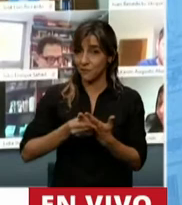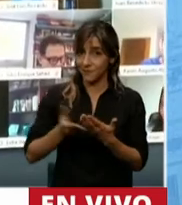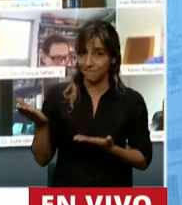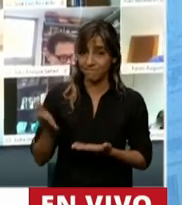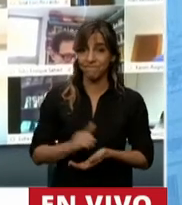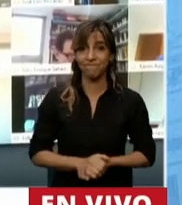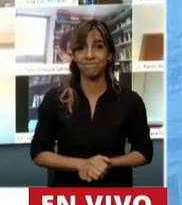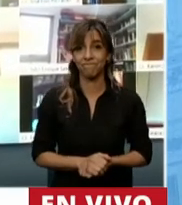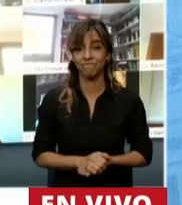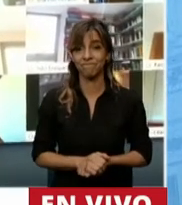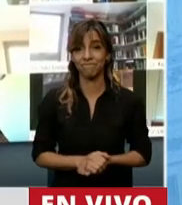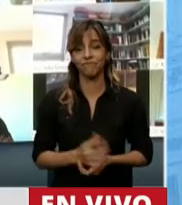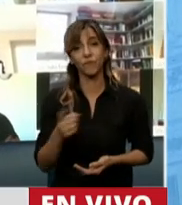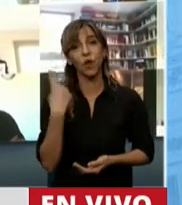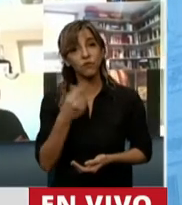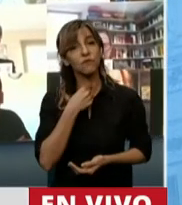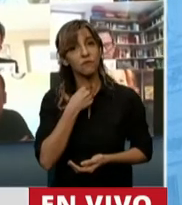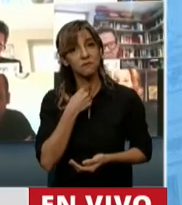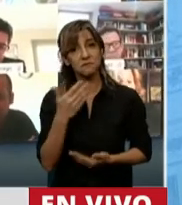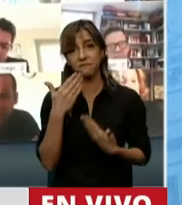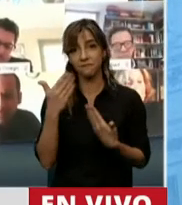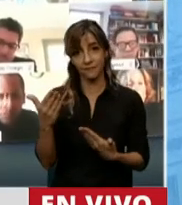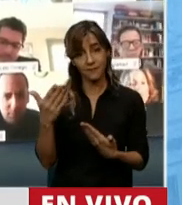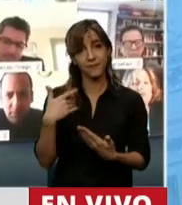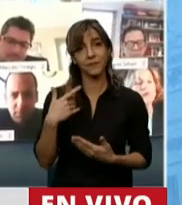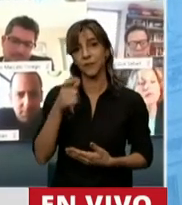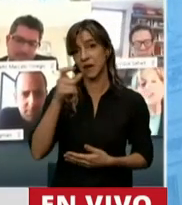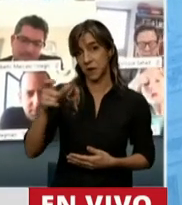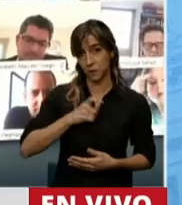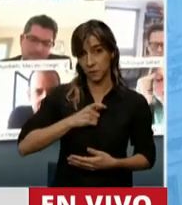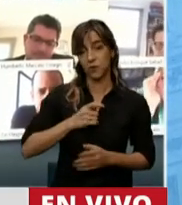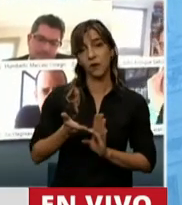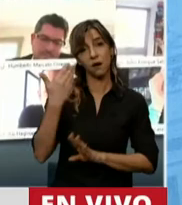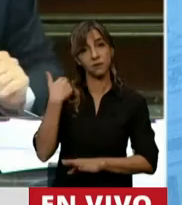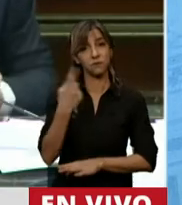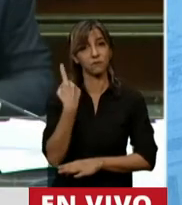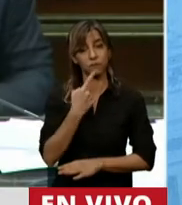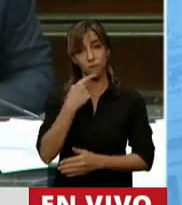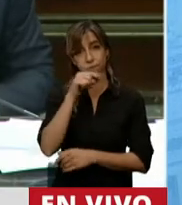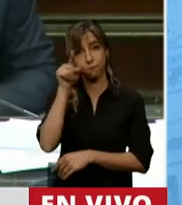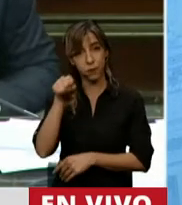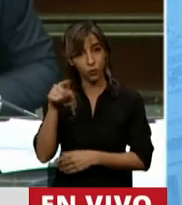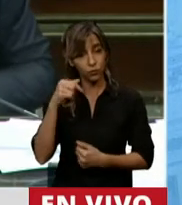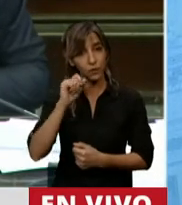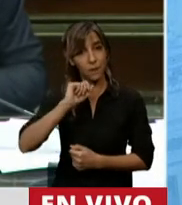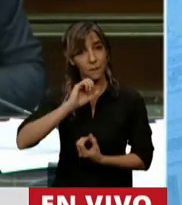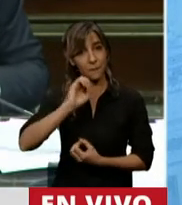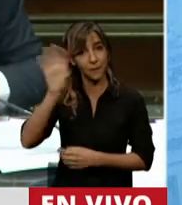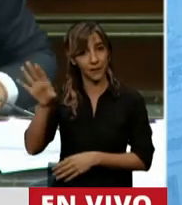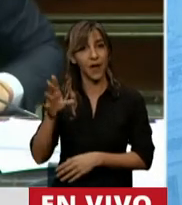Desde ya queremos agradecer la respuesta que recibimos a nuestra consulta que es la pregunta 477